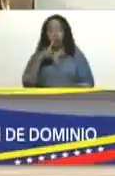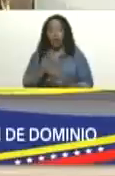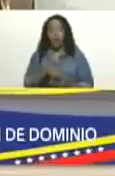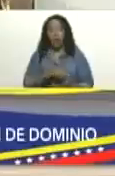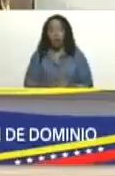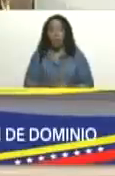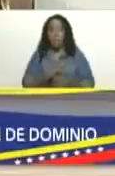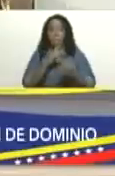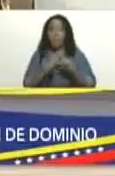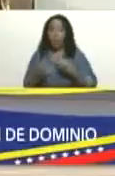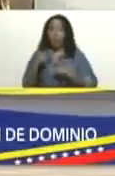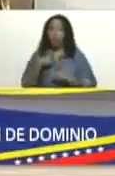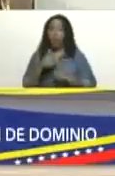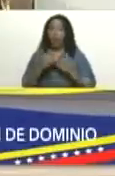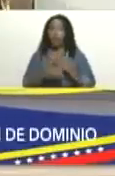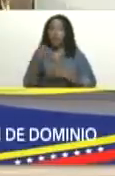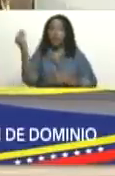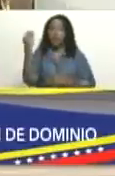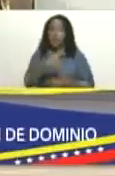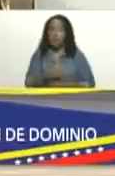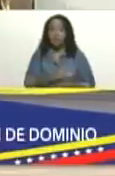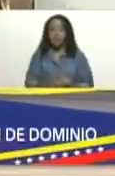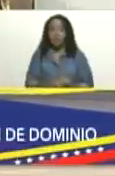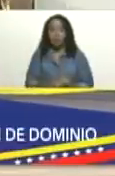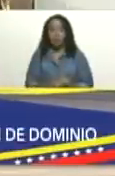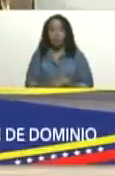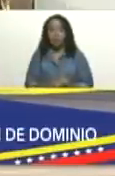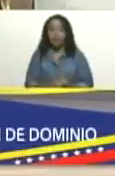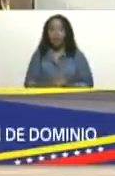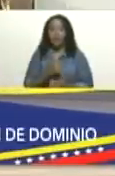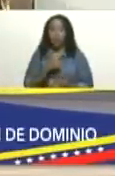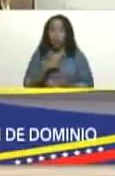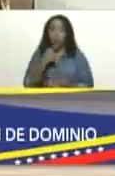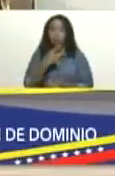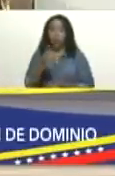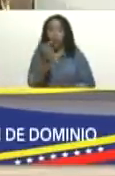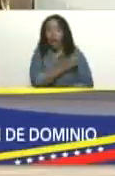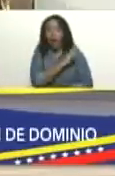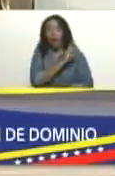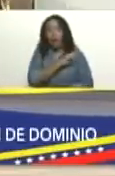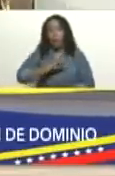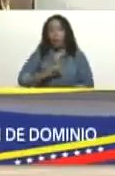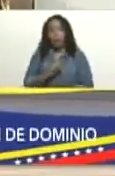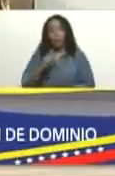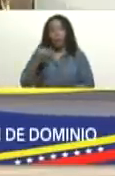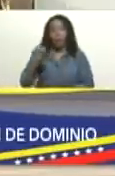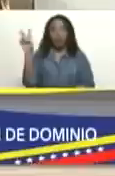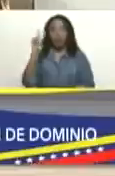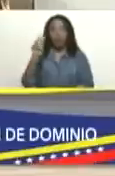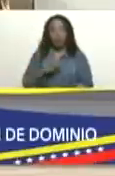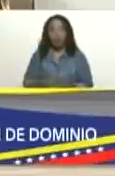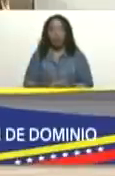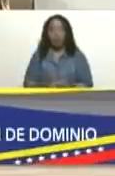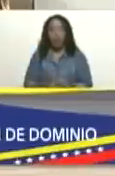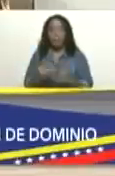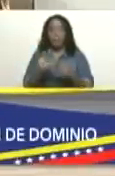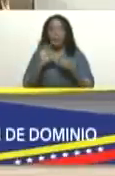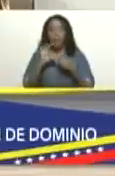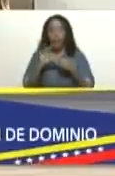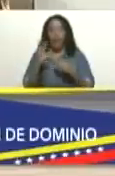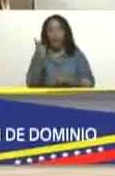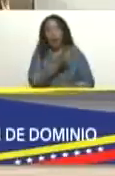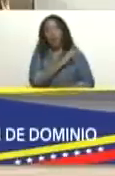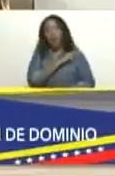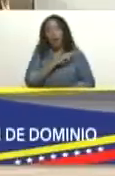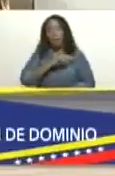pero tenemos que avanzar mucho más y yo le digo a los jefes policiales de venezuela especialmente al jefe